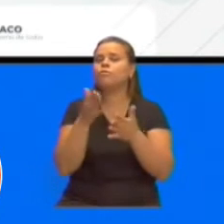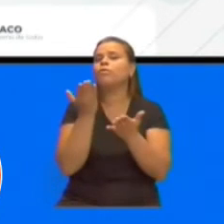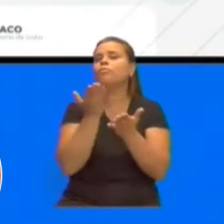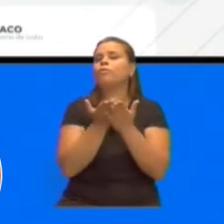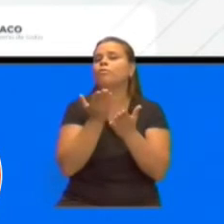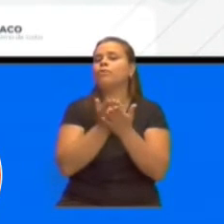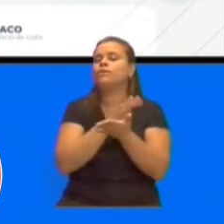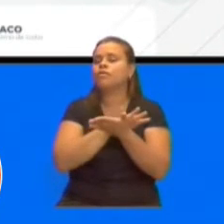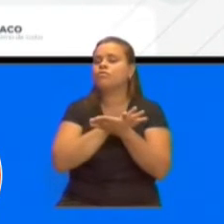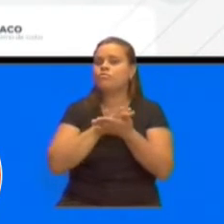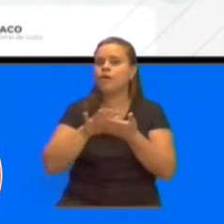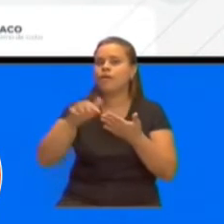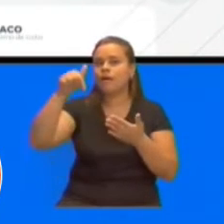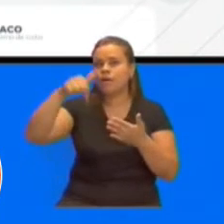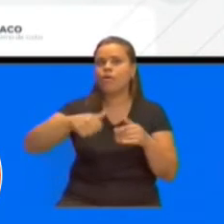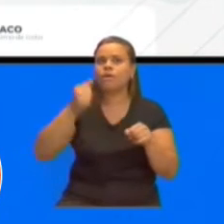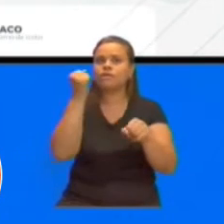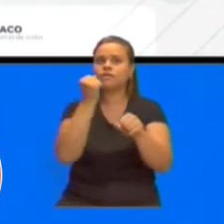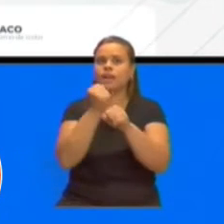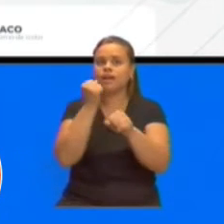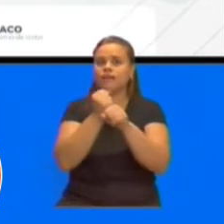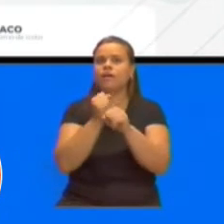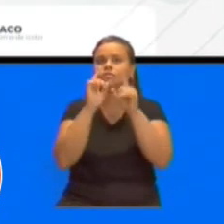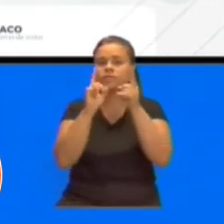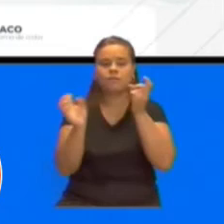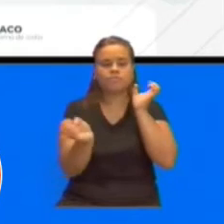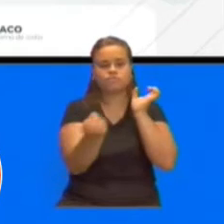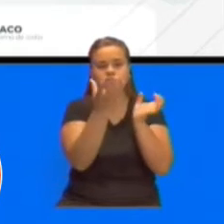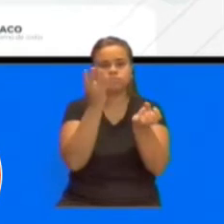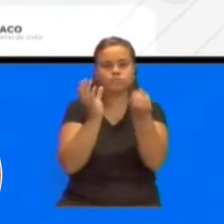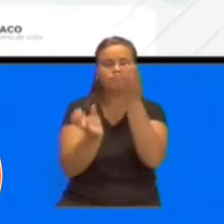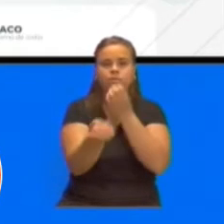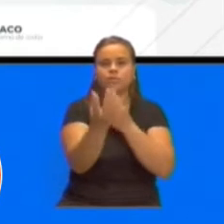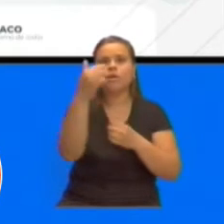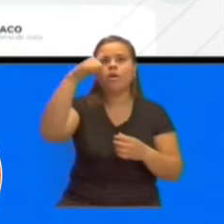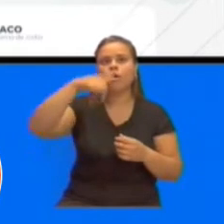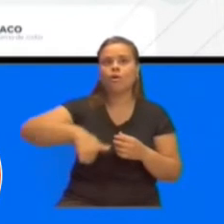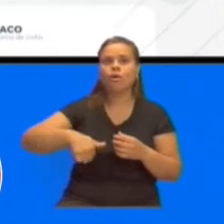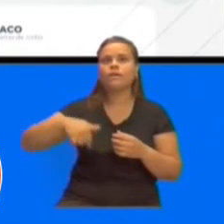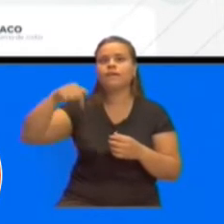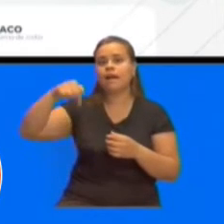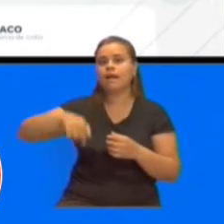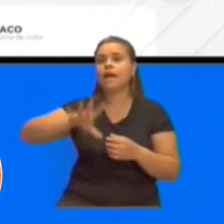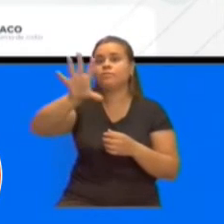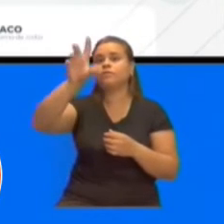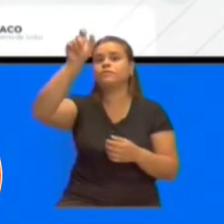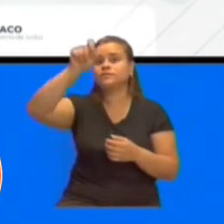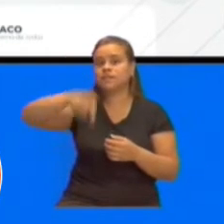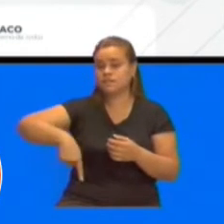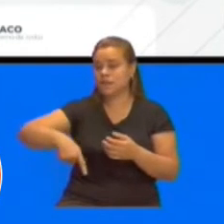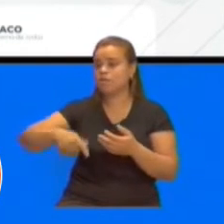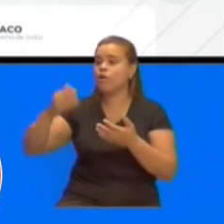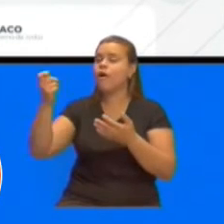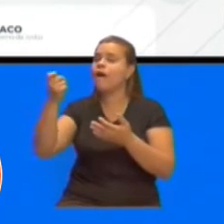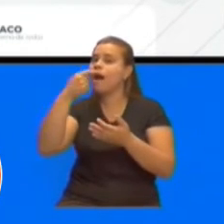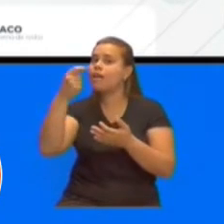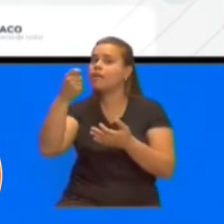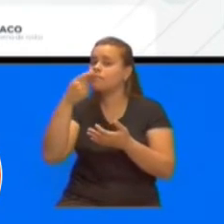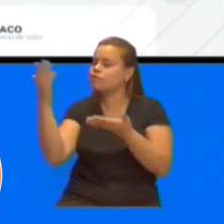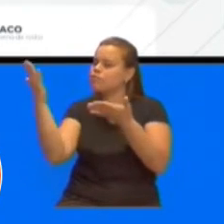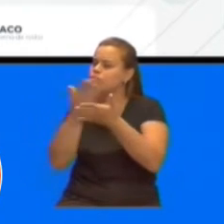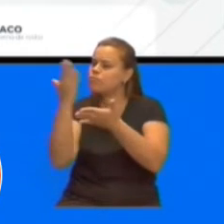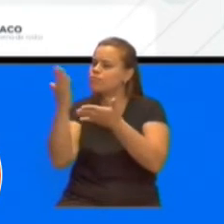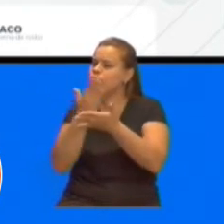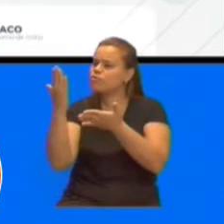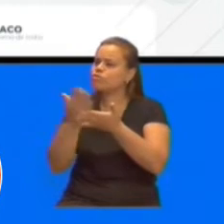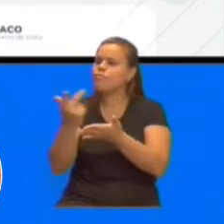fuentes de trabajo y de puestos de trabajo porque la provincia va a producir sus propios medicamentos. Vamos a iniciar en una primera etapa seis